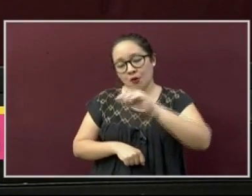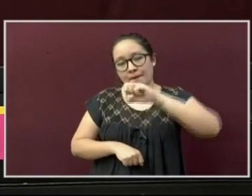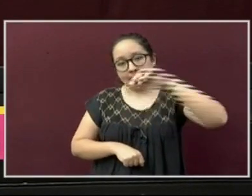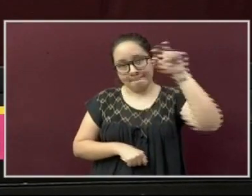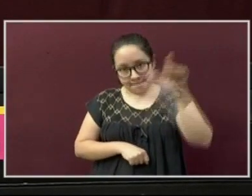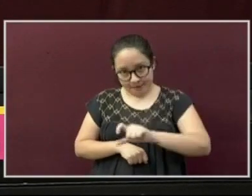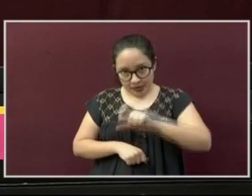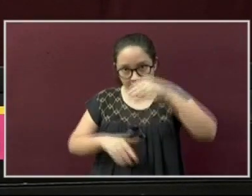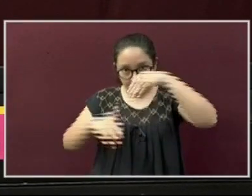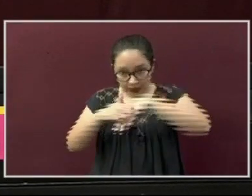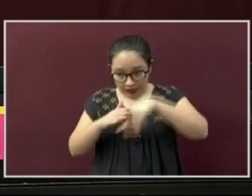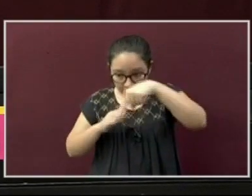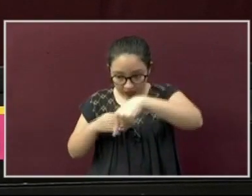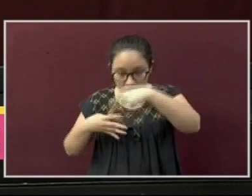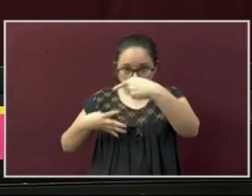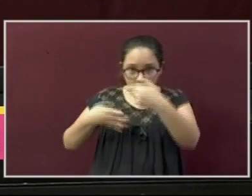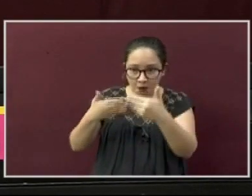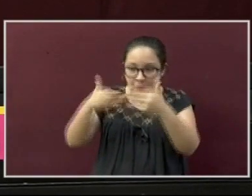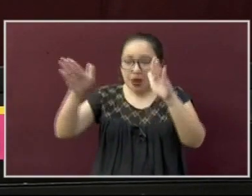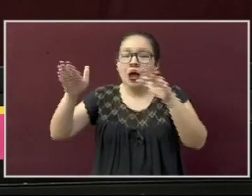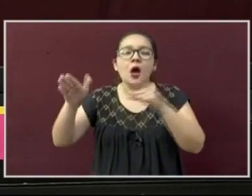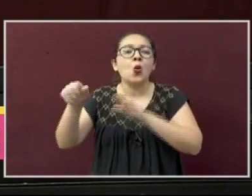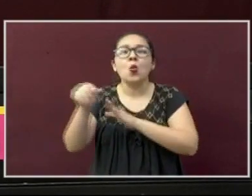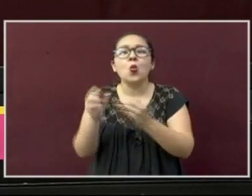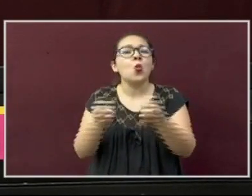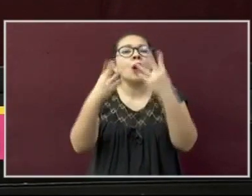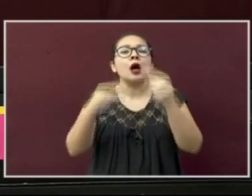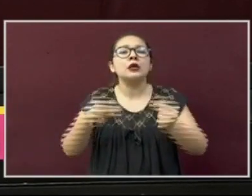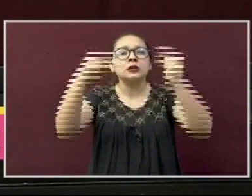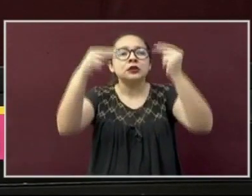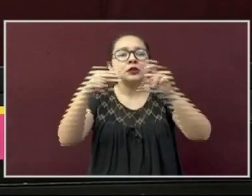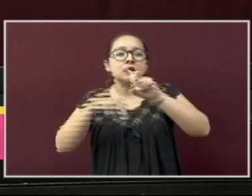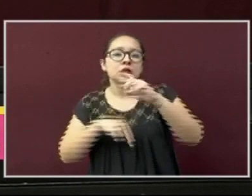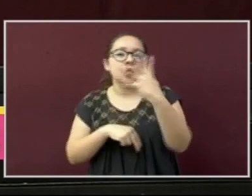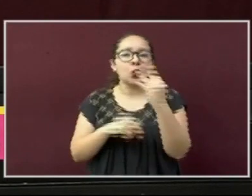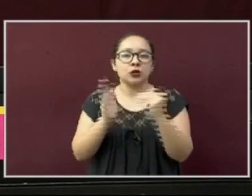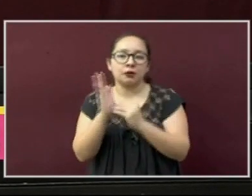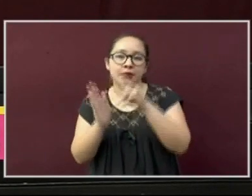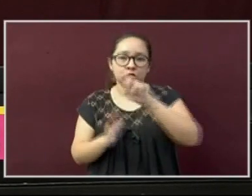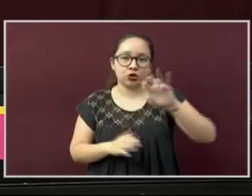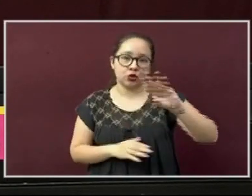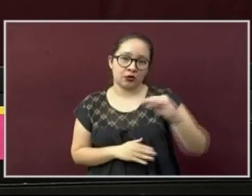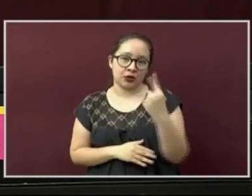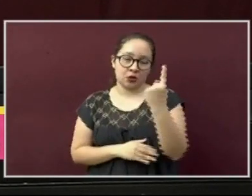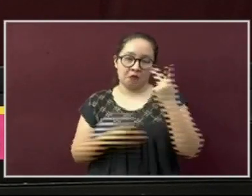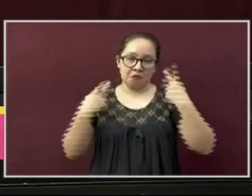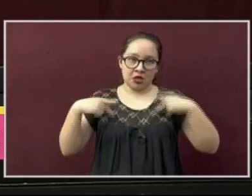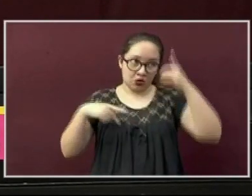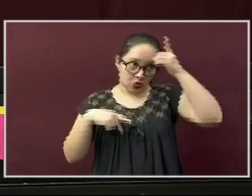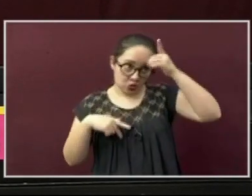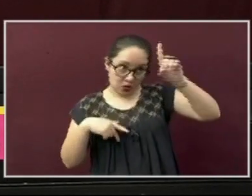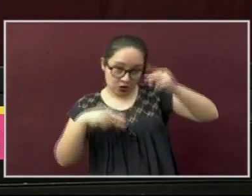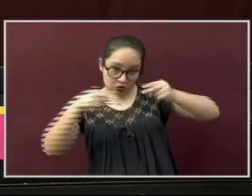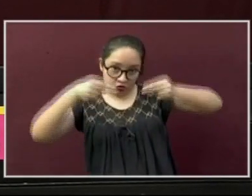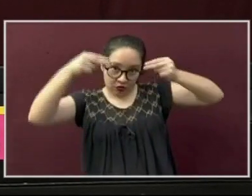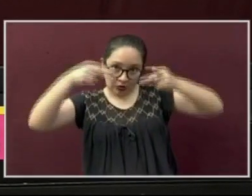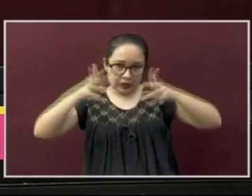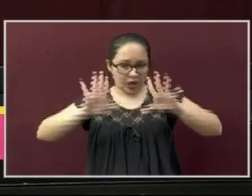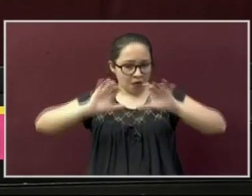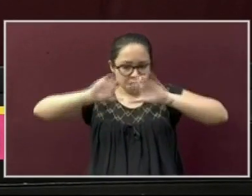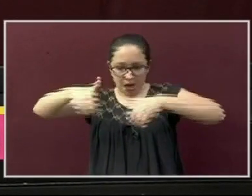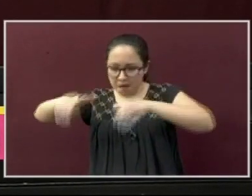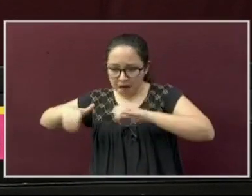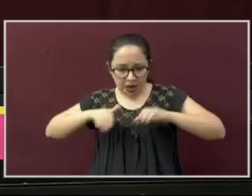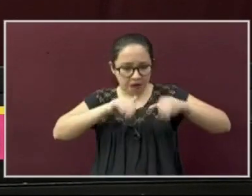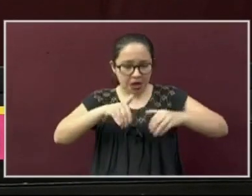.gov.mx, se han registrado 34,291 propietarios de establecimientos,